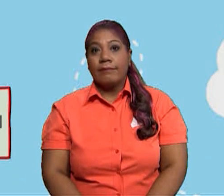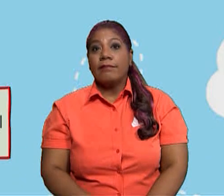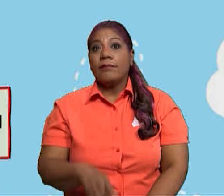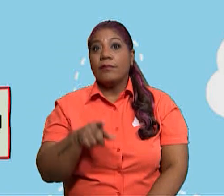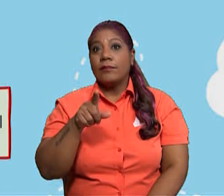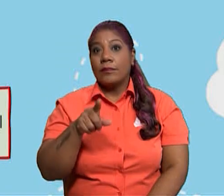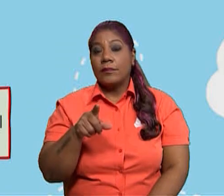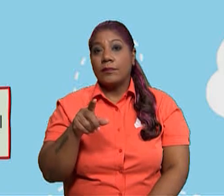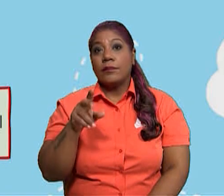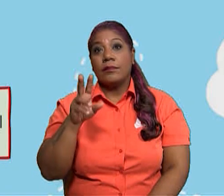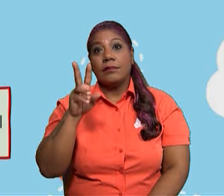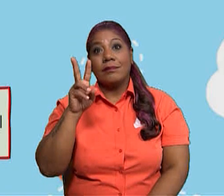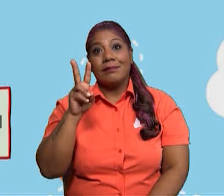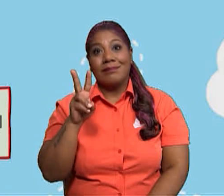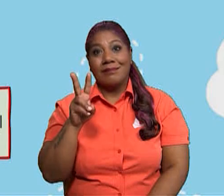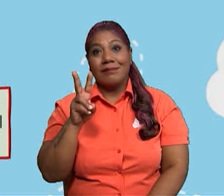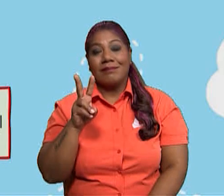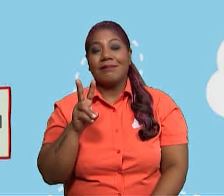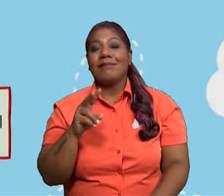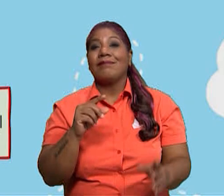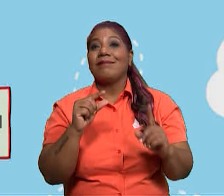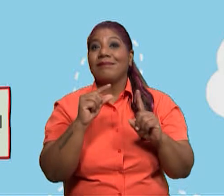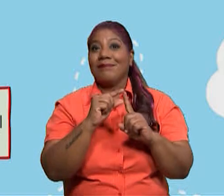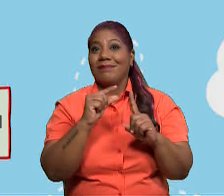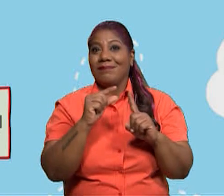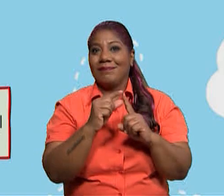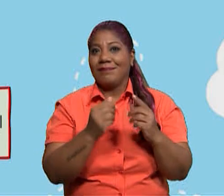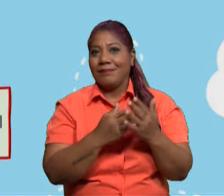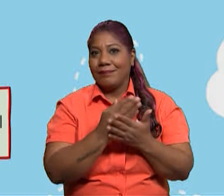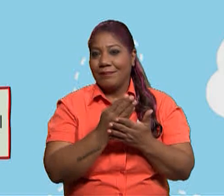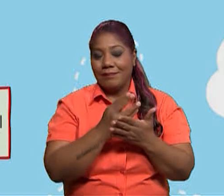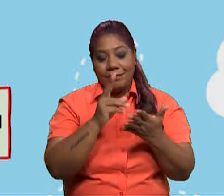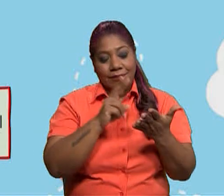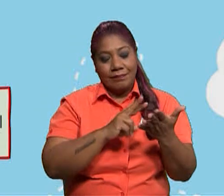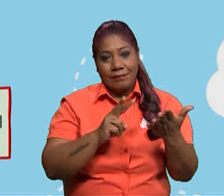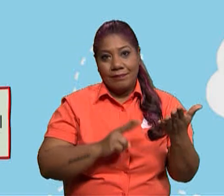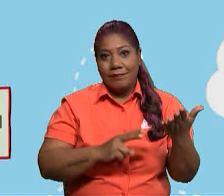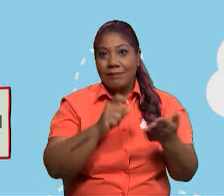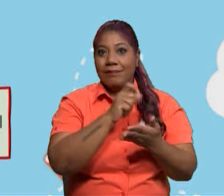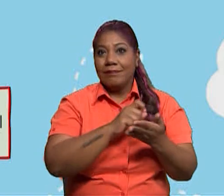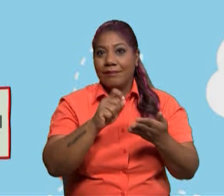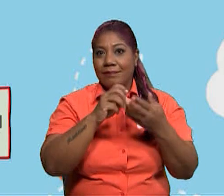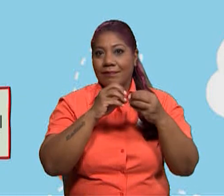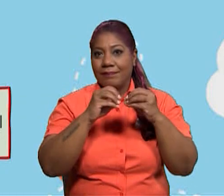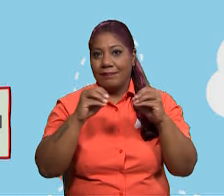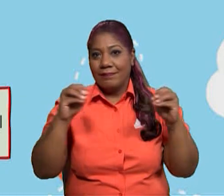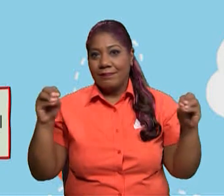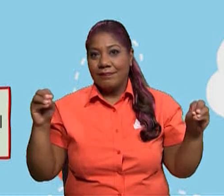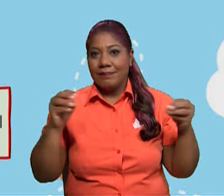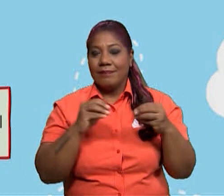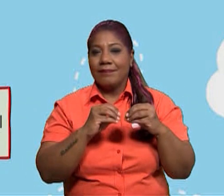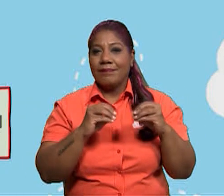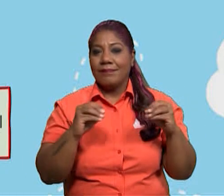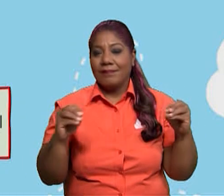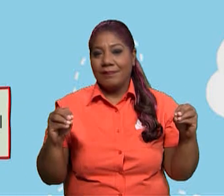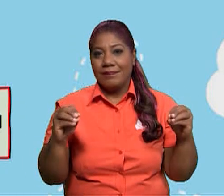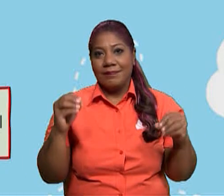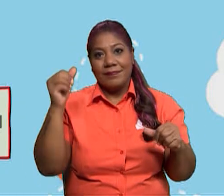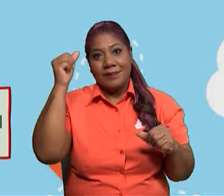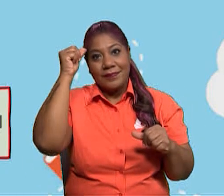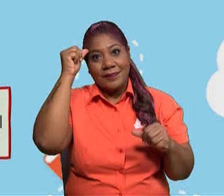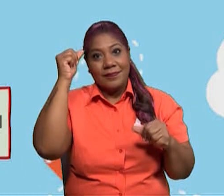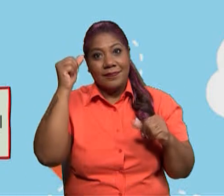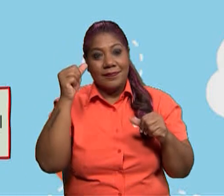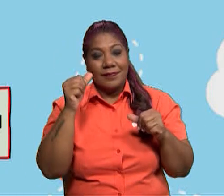las nuevas palabras y comentamos su significado. Podemos escribir oraciones con las palabras nuevas. Recuerda